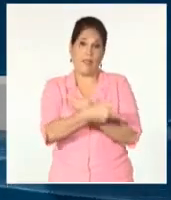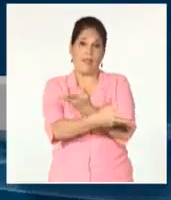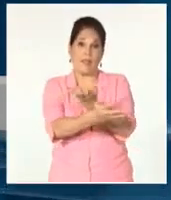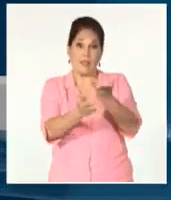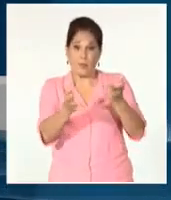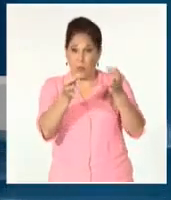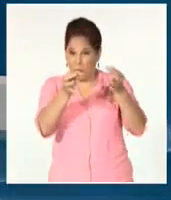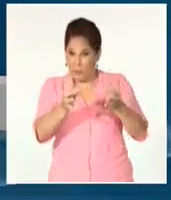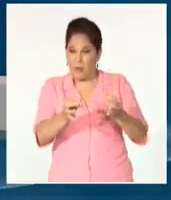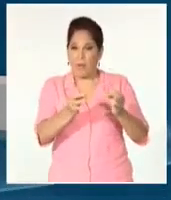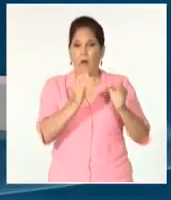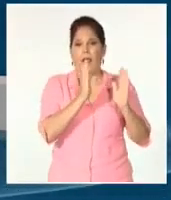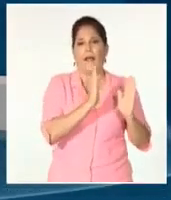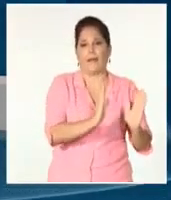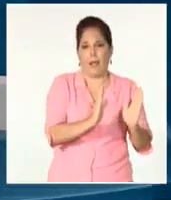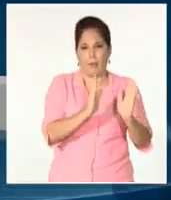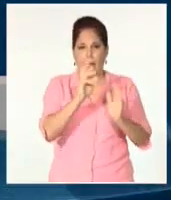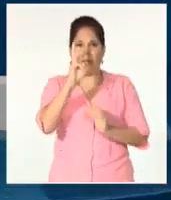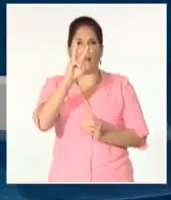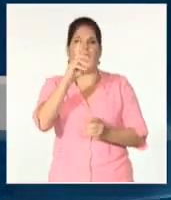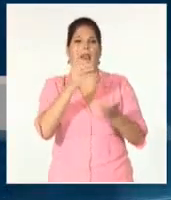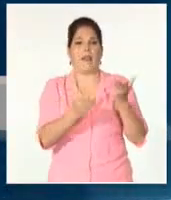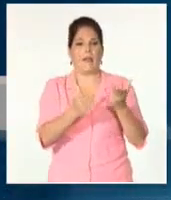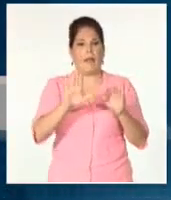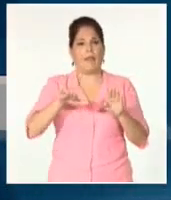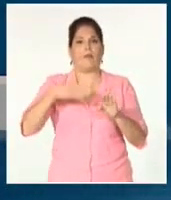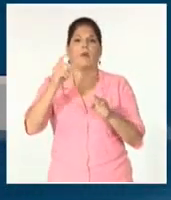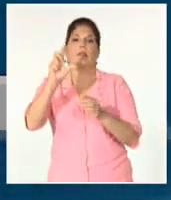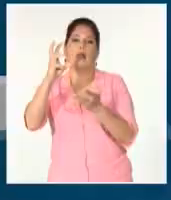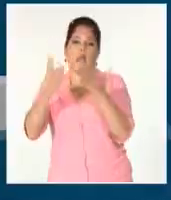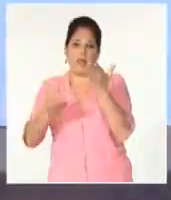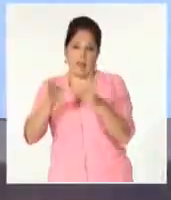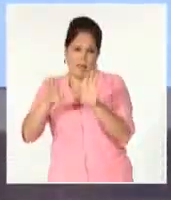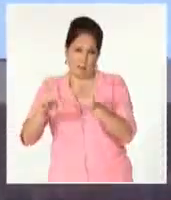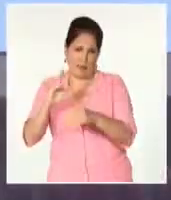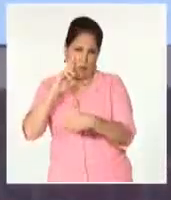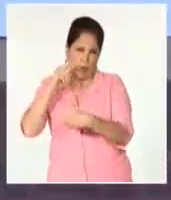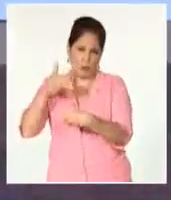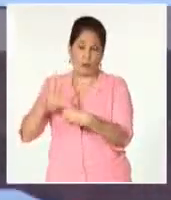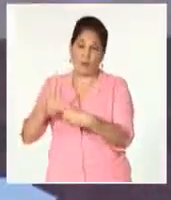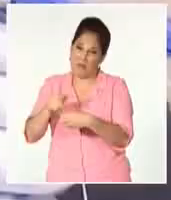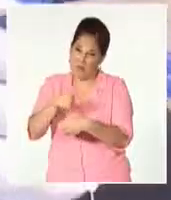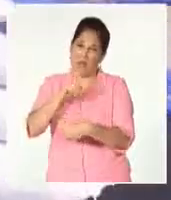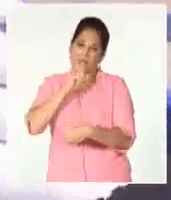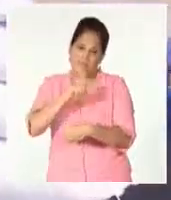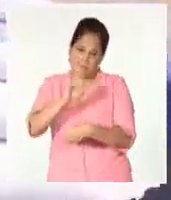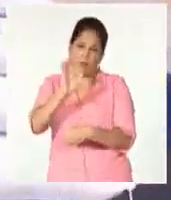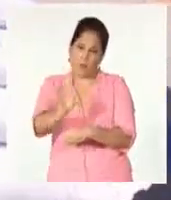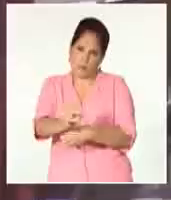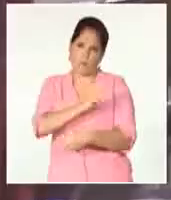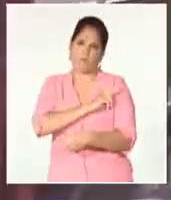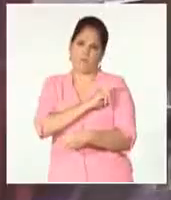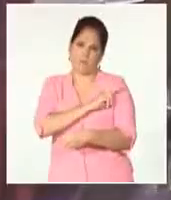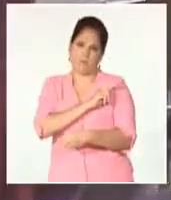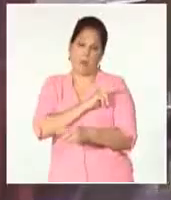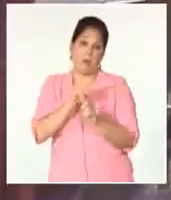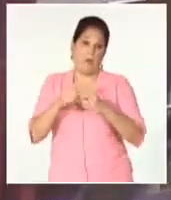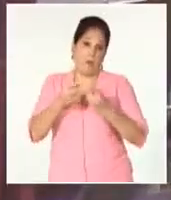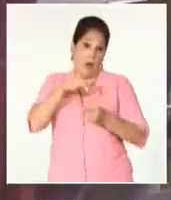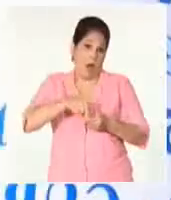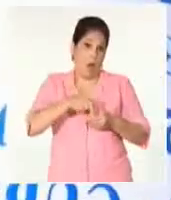fraccionada, a partir de las complejidades con el combustible, nos impone un reto, por cuanto